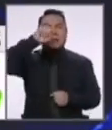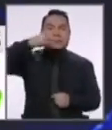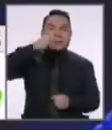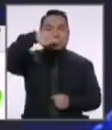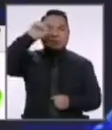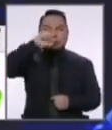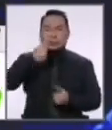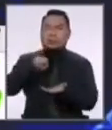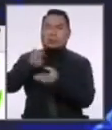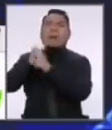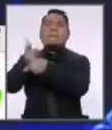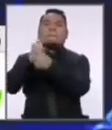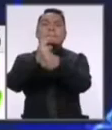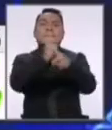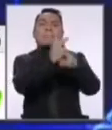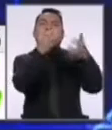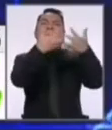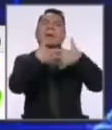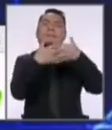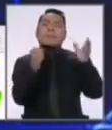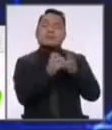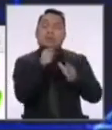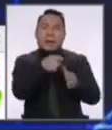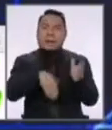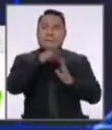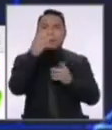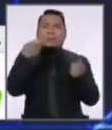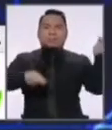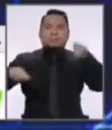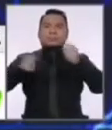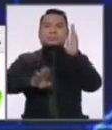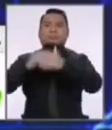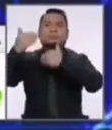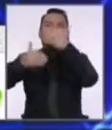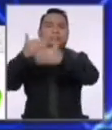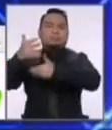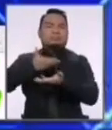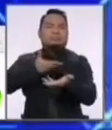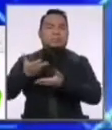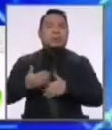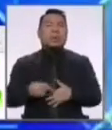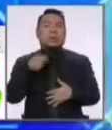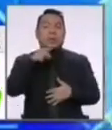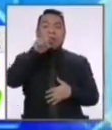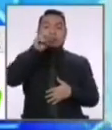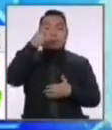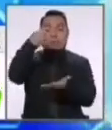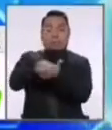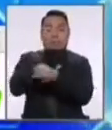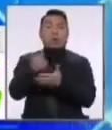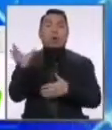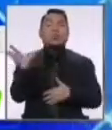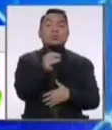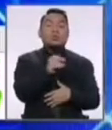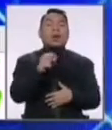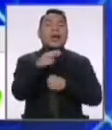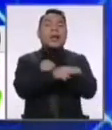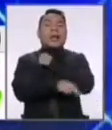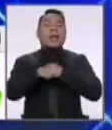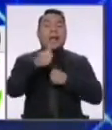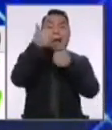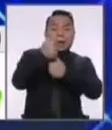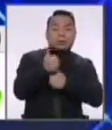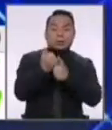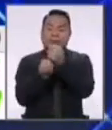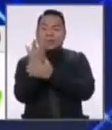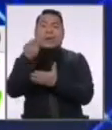soles para dar crédito barato a las MIPES, que son las que más mueven la economía nacional. Poder dar también dos bonos universales nacionales en agosto y